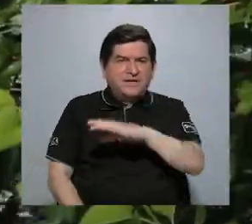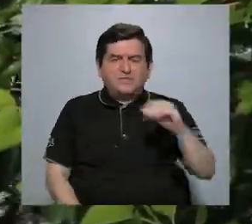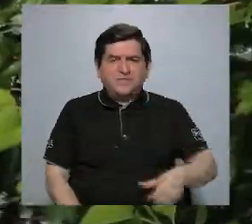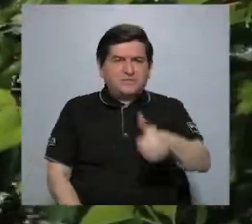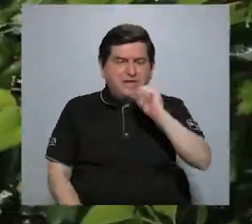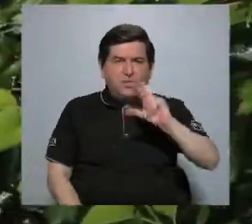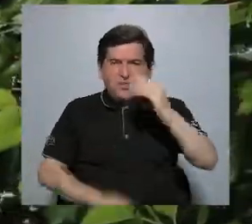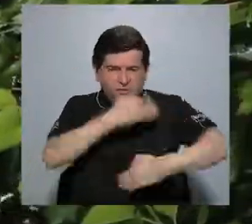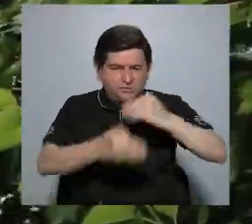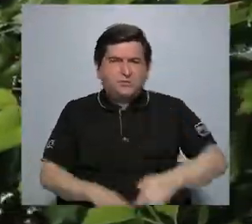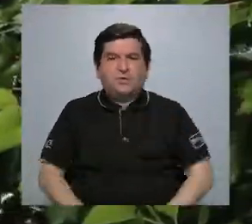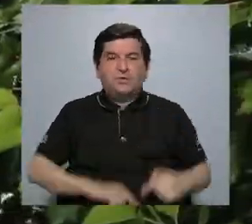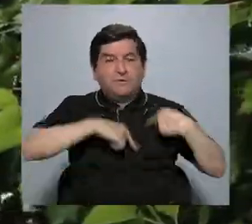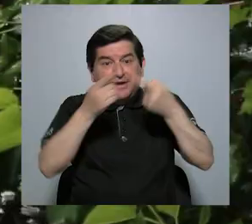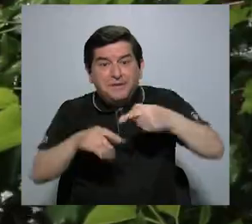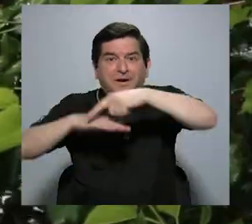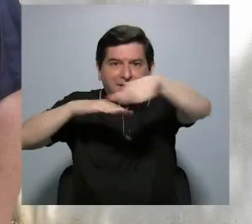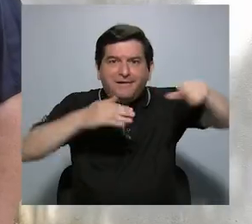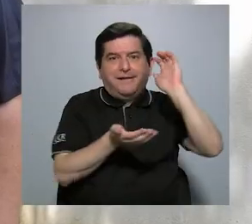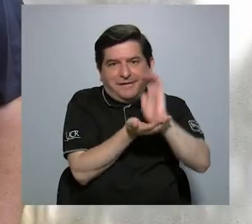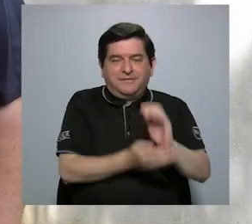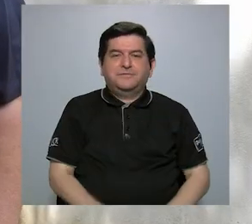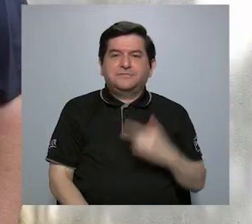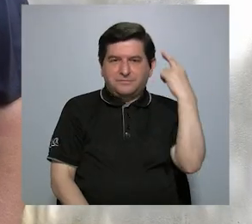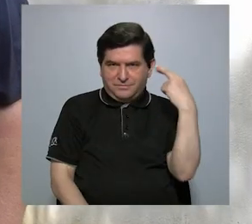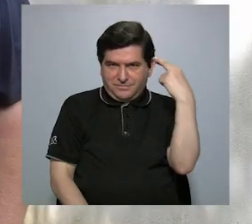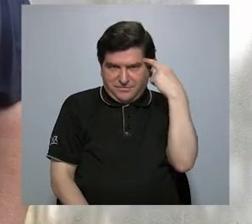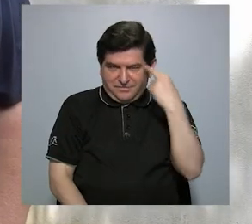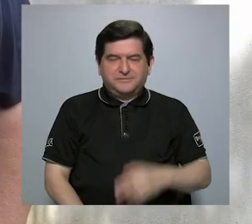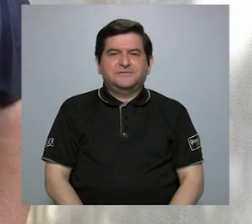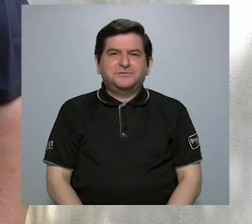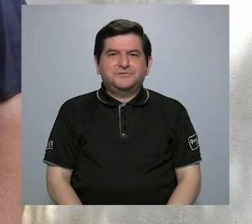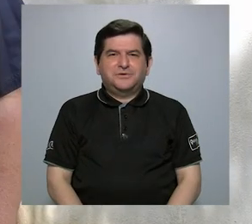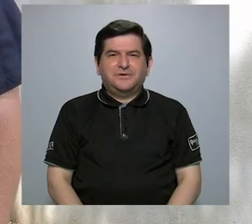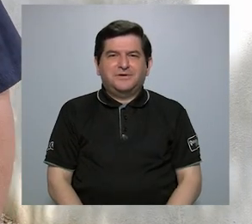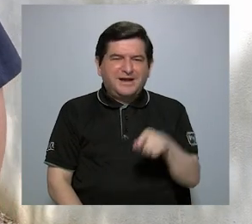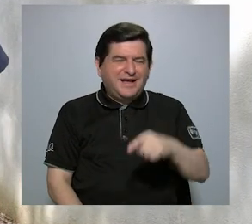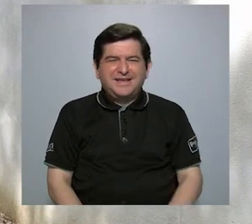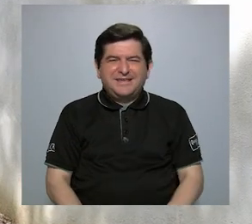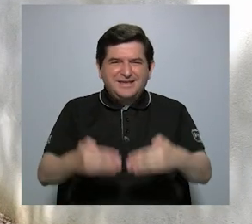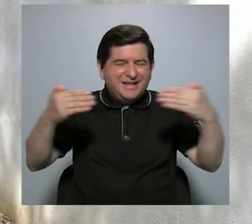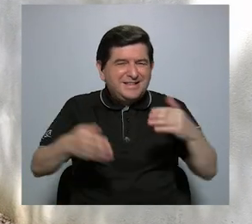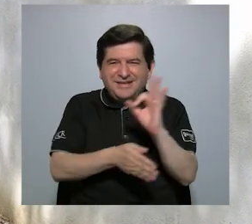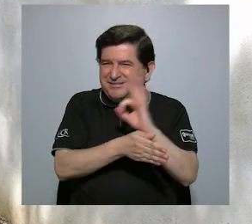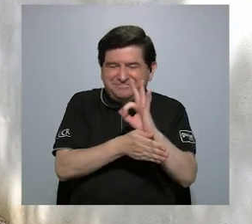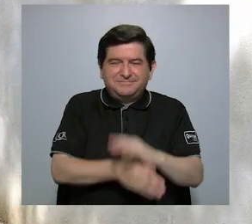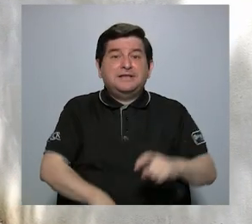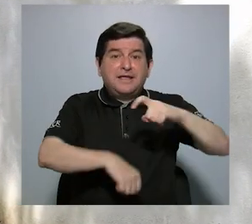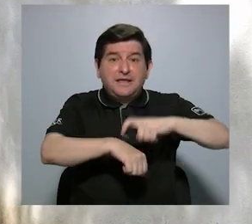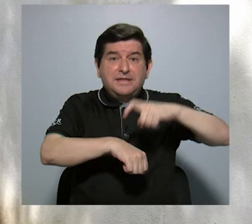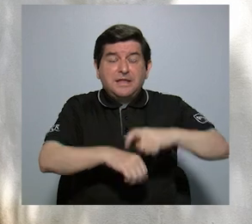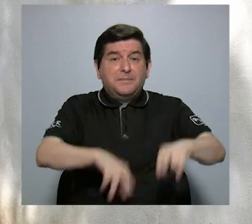aguas no tratadas en el Laguito. Debido a la fatiga y al